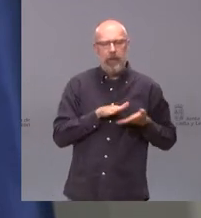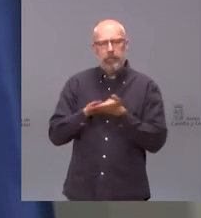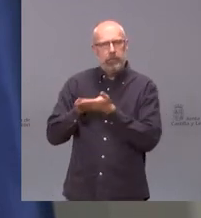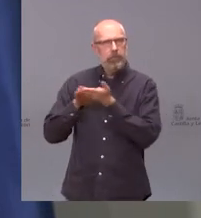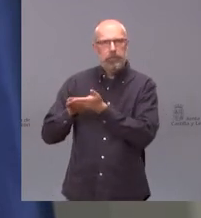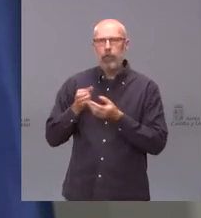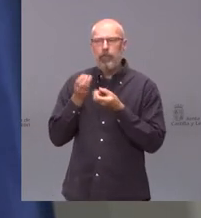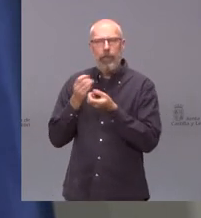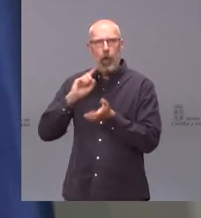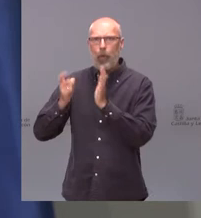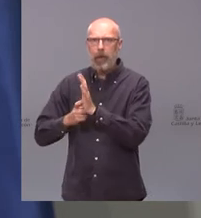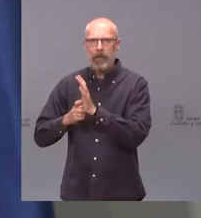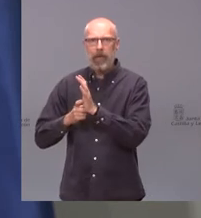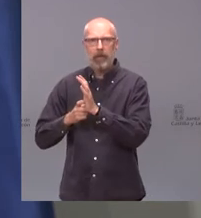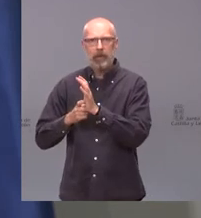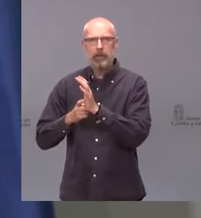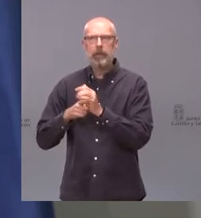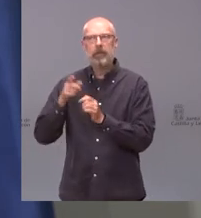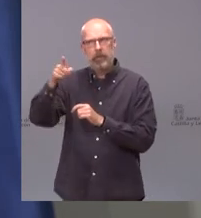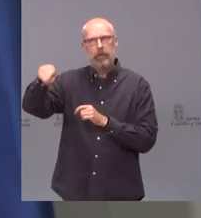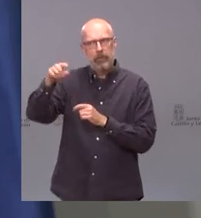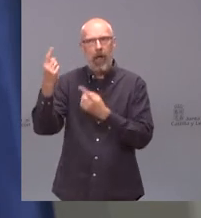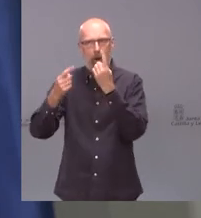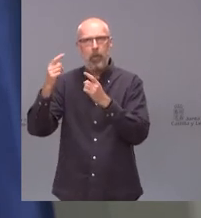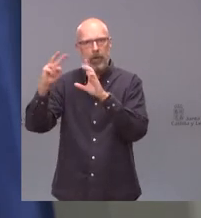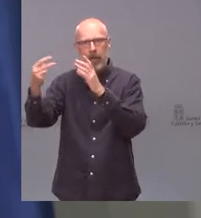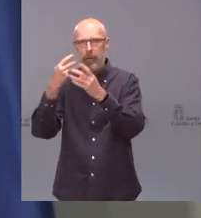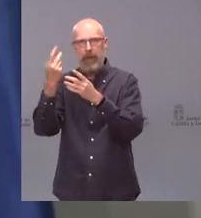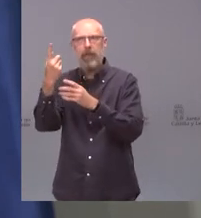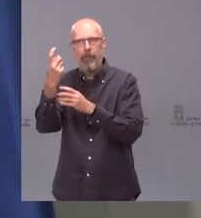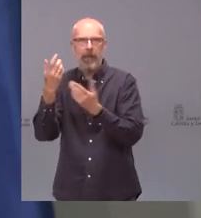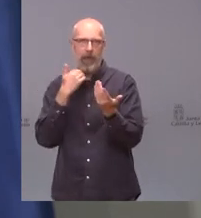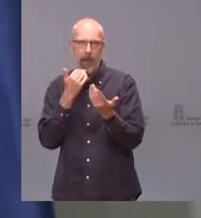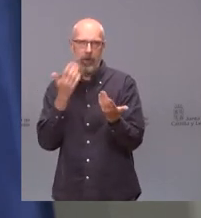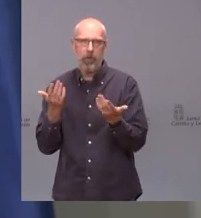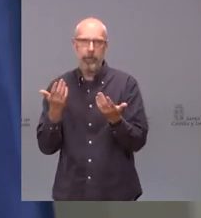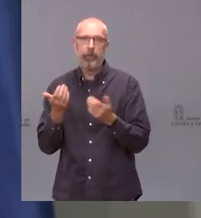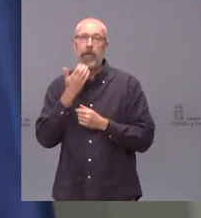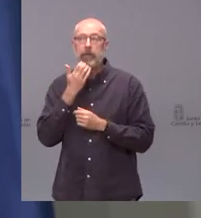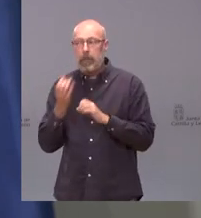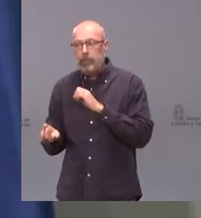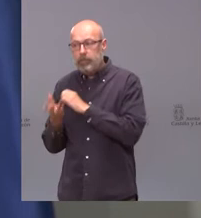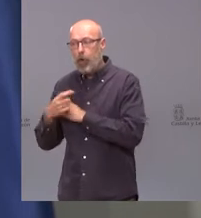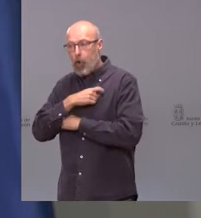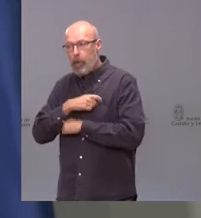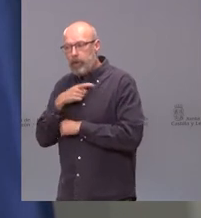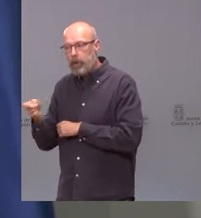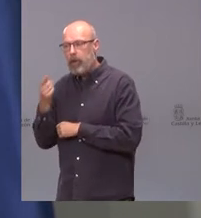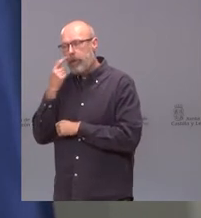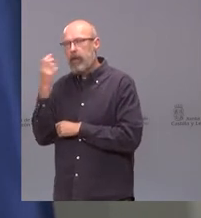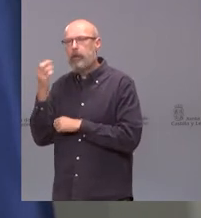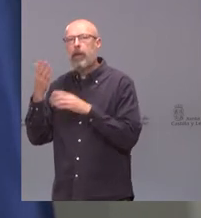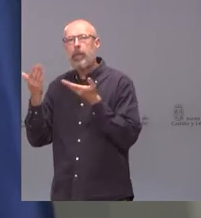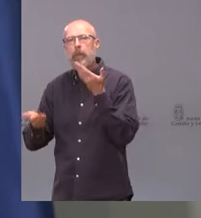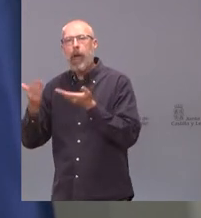y desde luego si se abre este tipo de comisiones habría que valorar la presencia en las mismas de quienes gestionaban